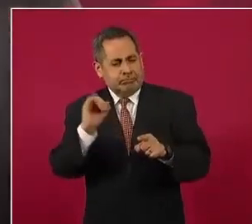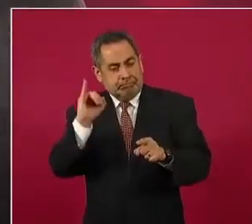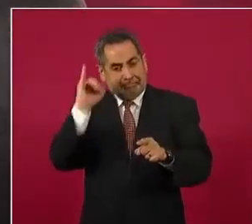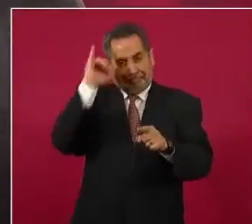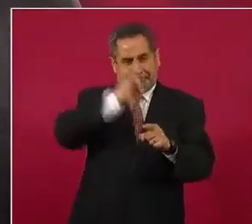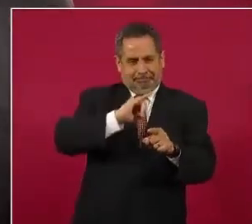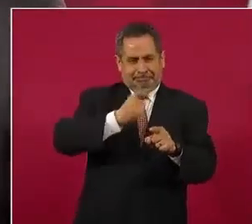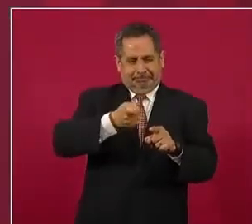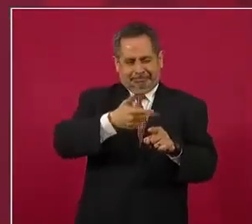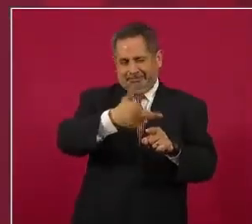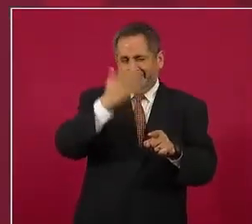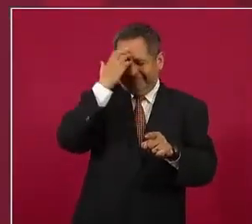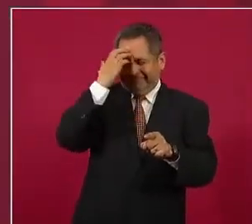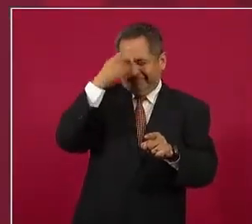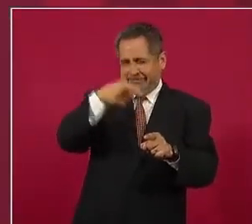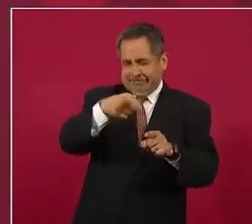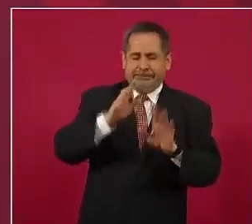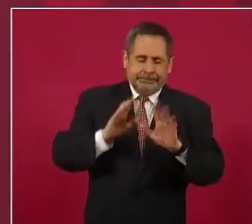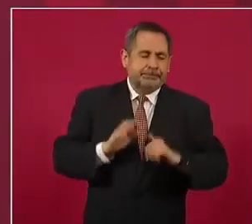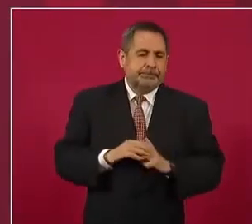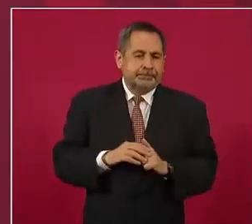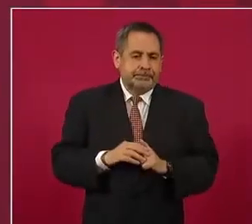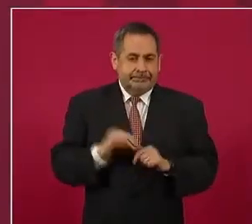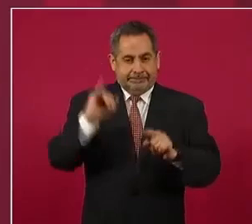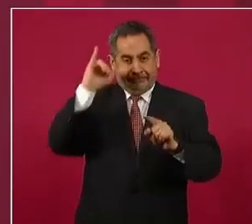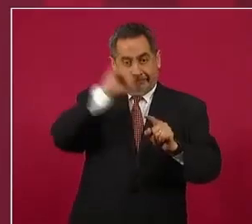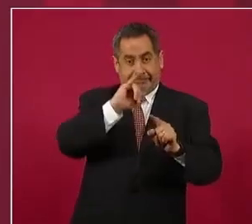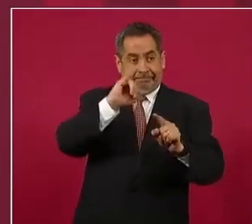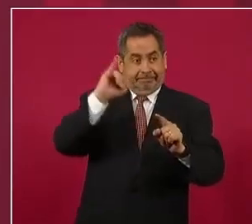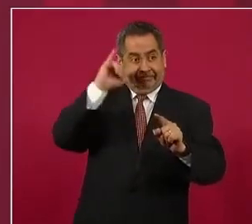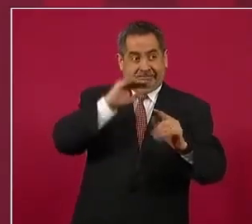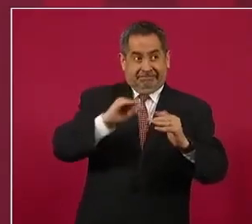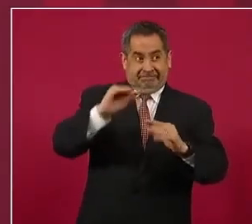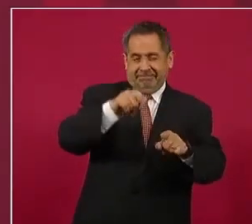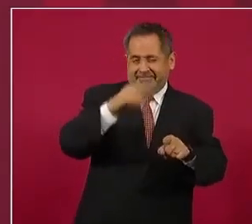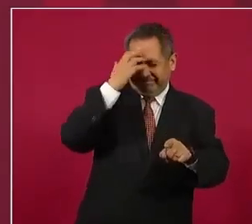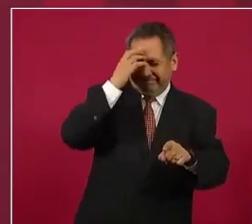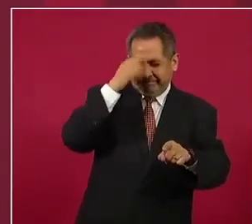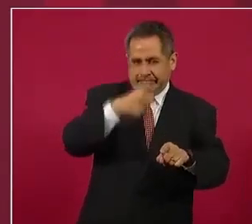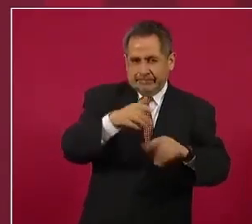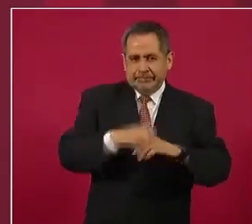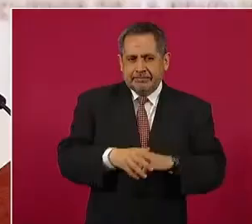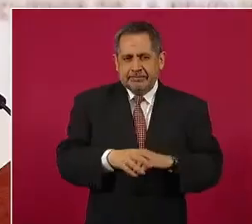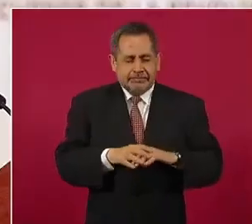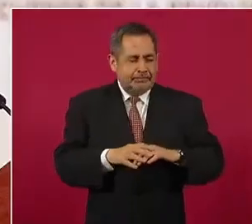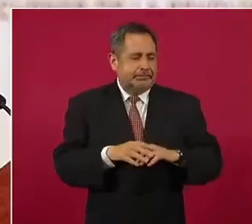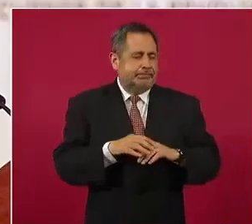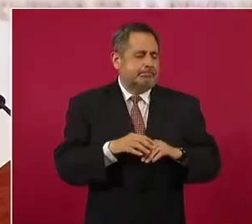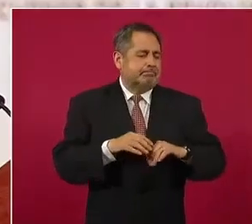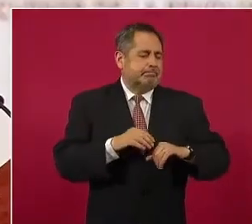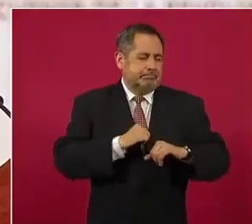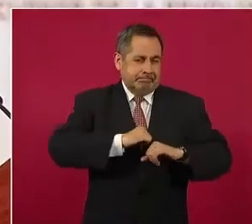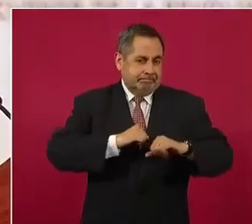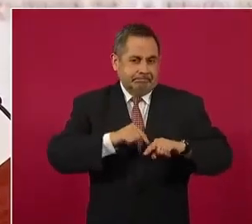de jefes del influyentismo,